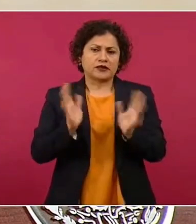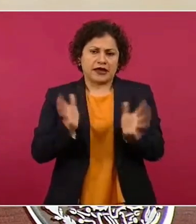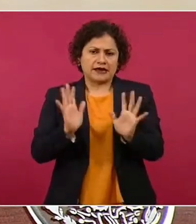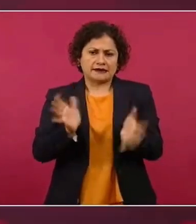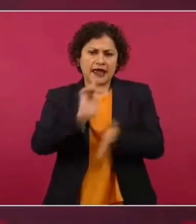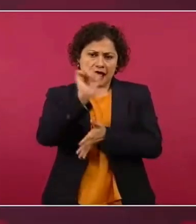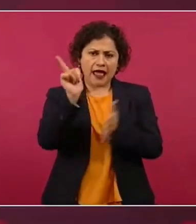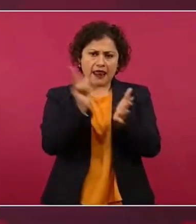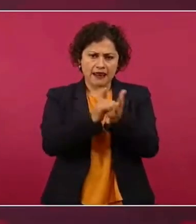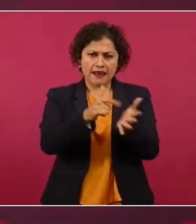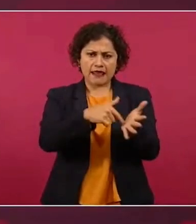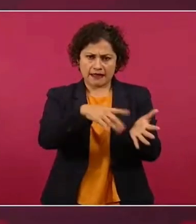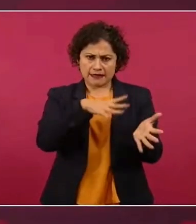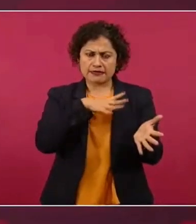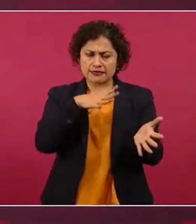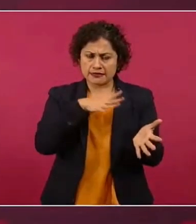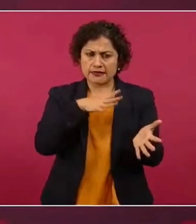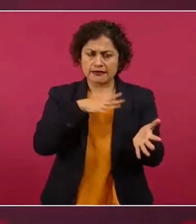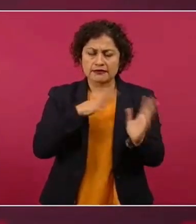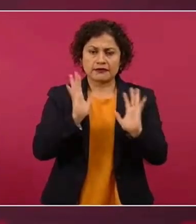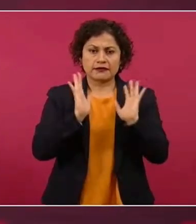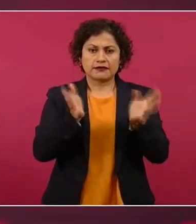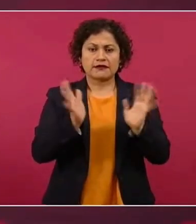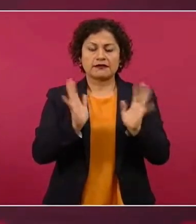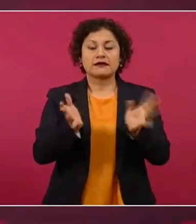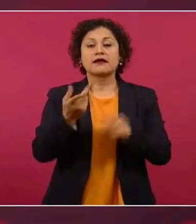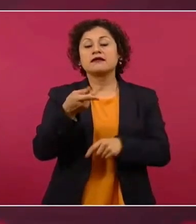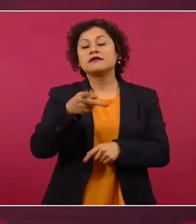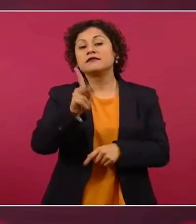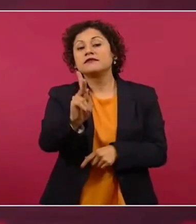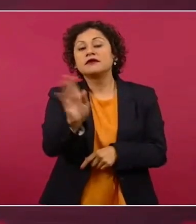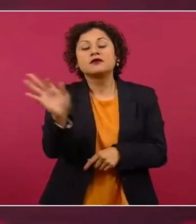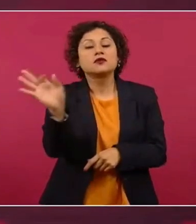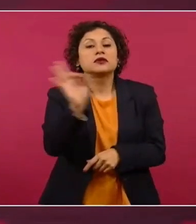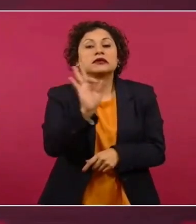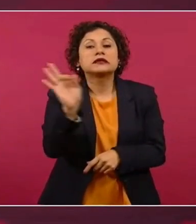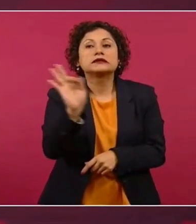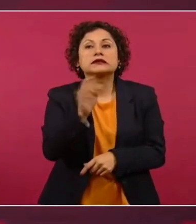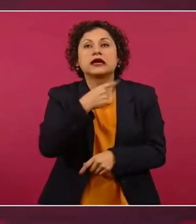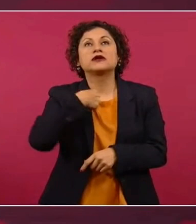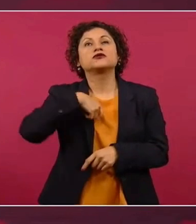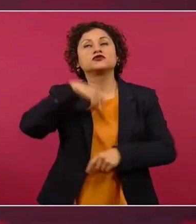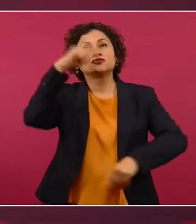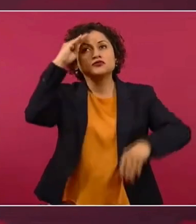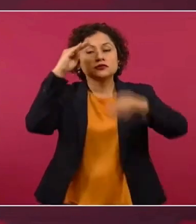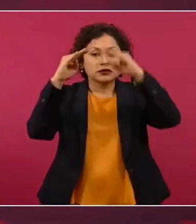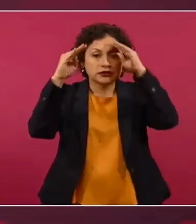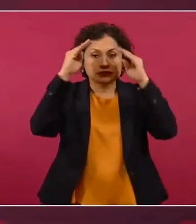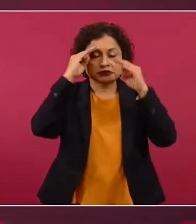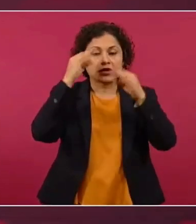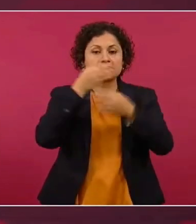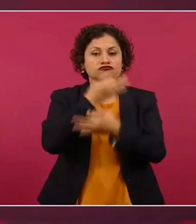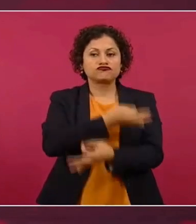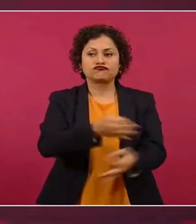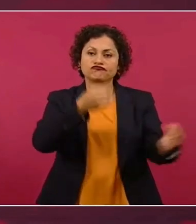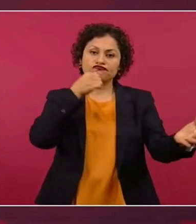legal, pero a lo mejor lo convertimos en un decreto